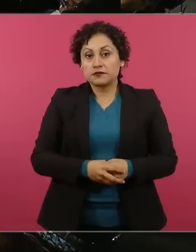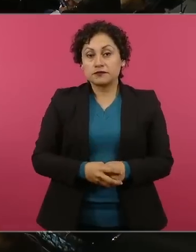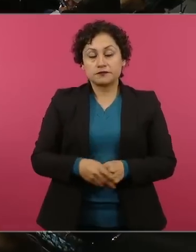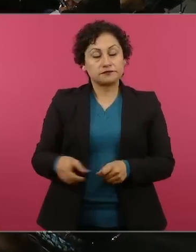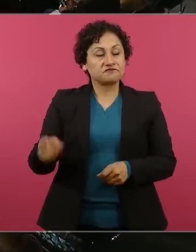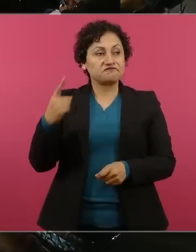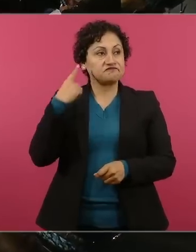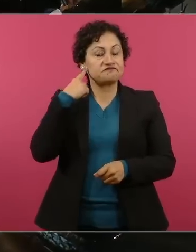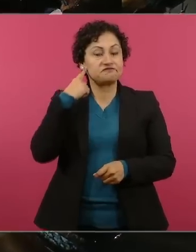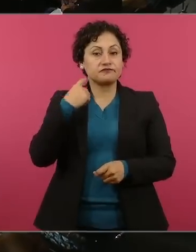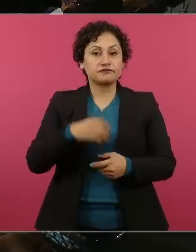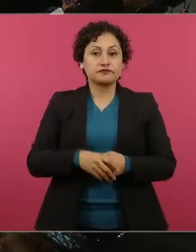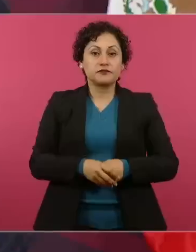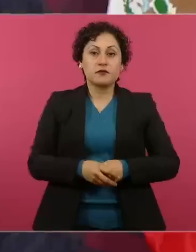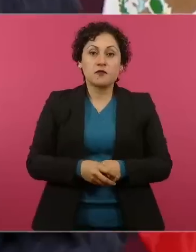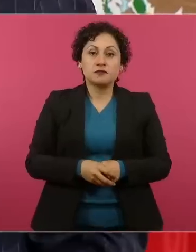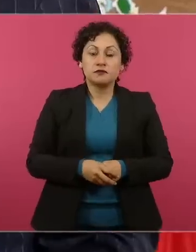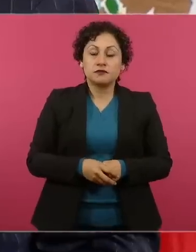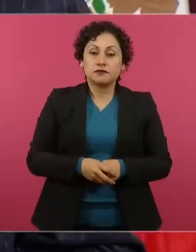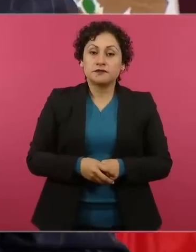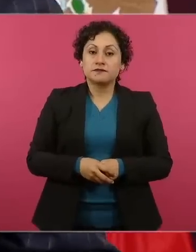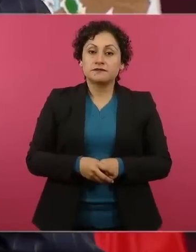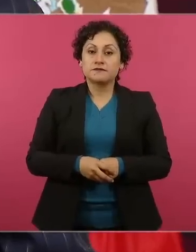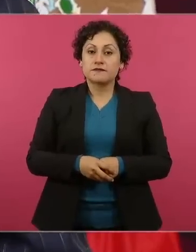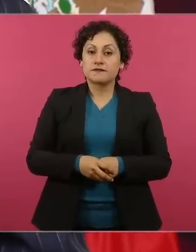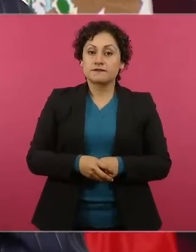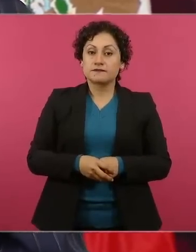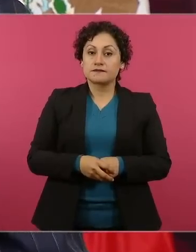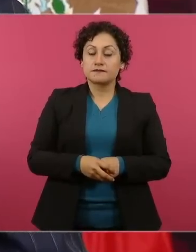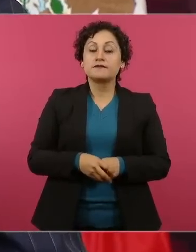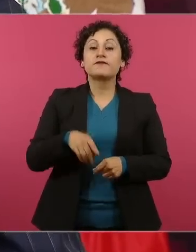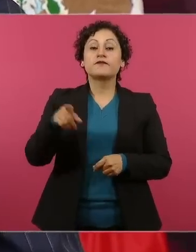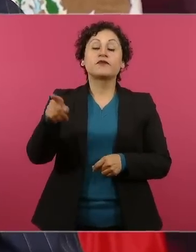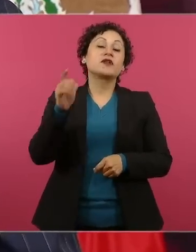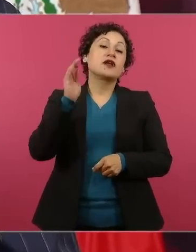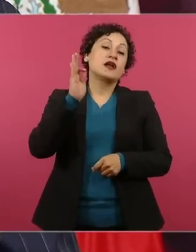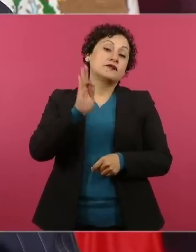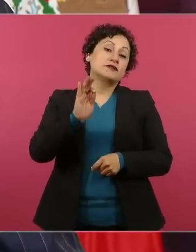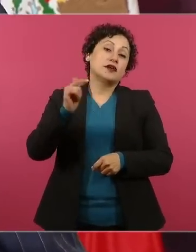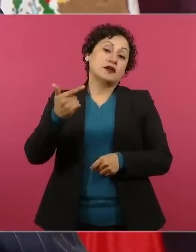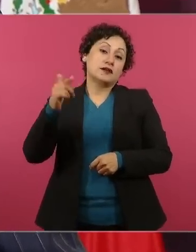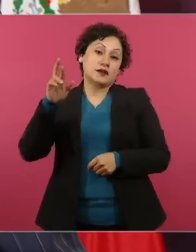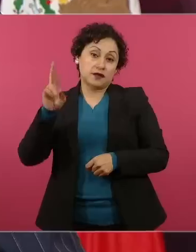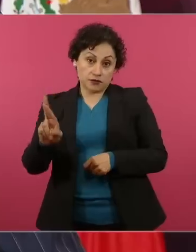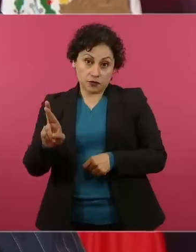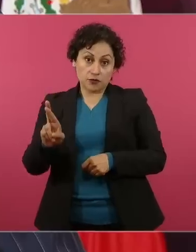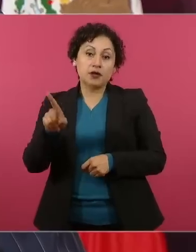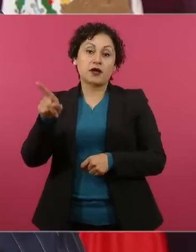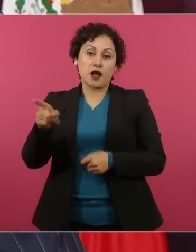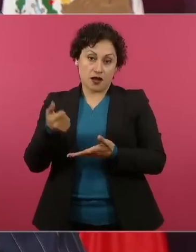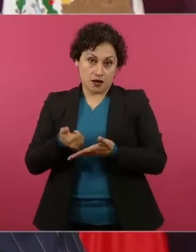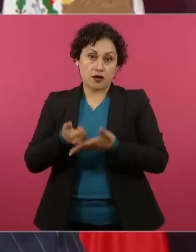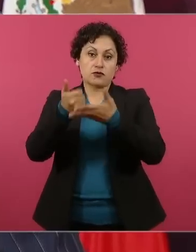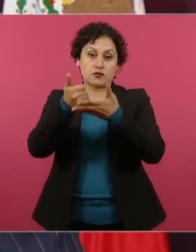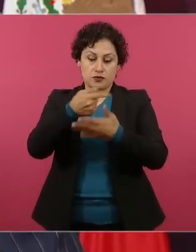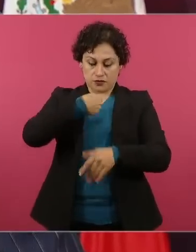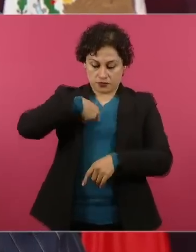lo tiene que resolver la Fiscalía General si estamos nosotros ayudando